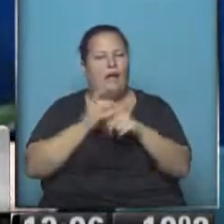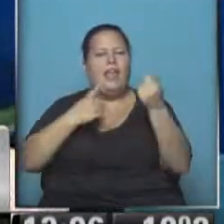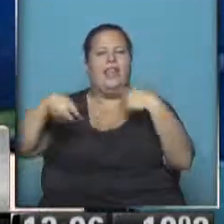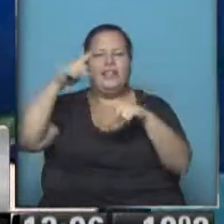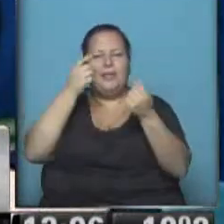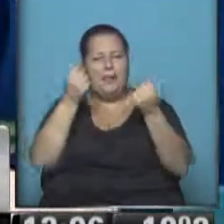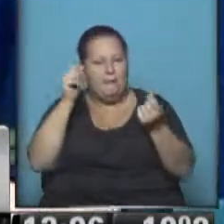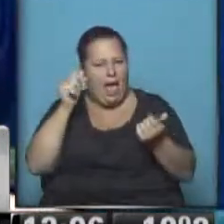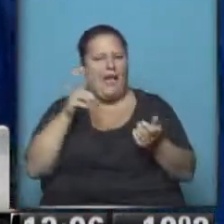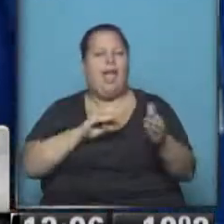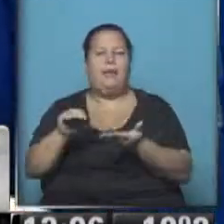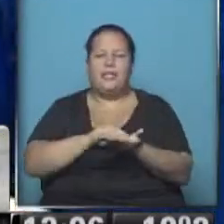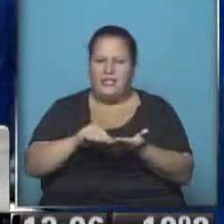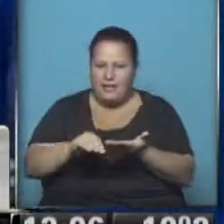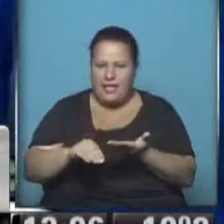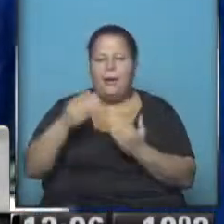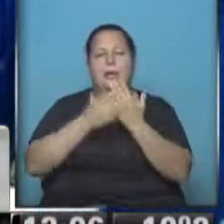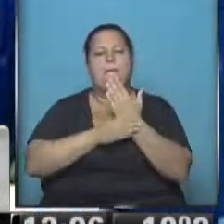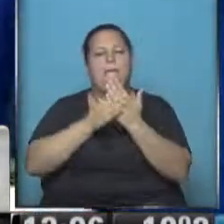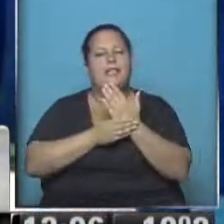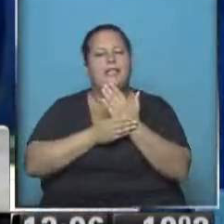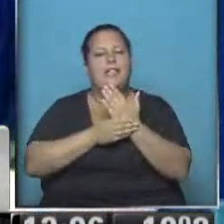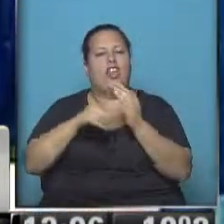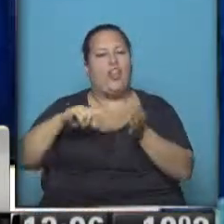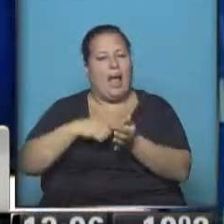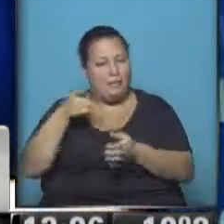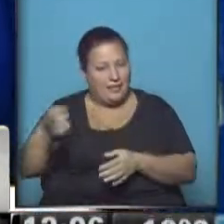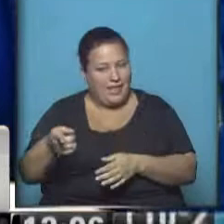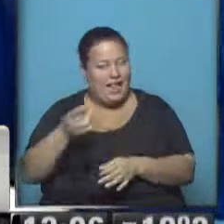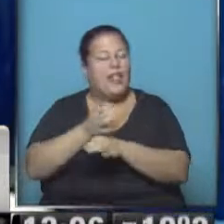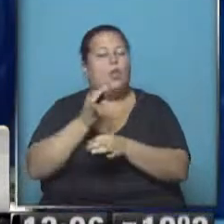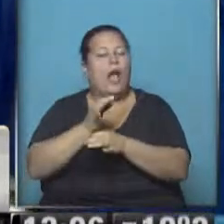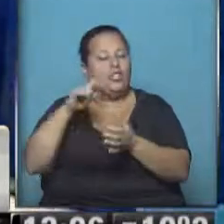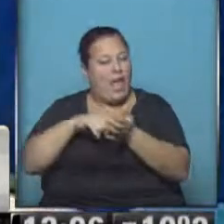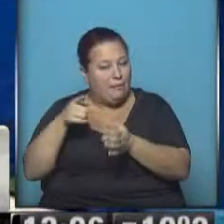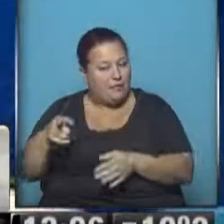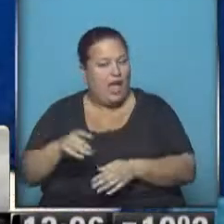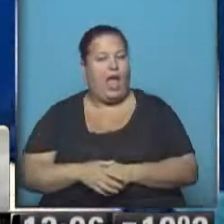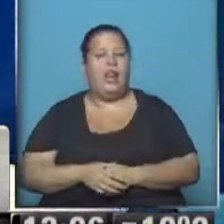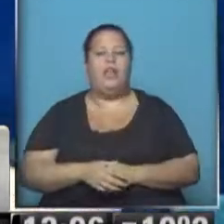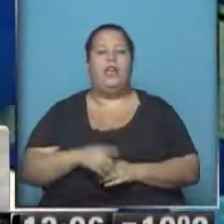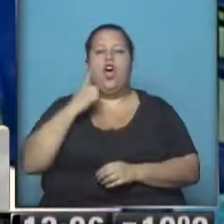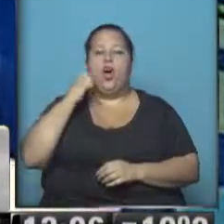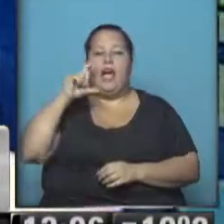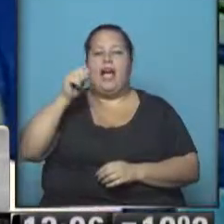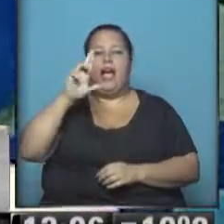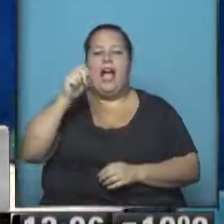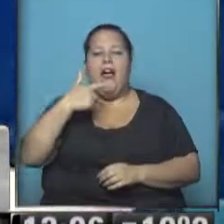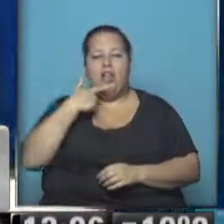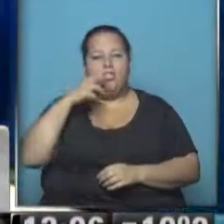financiera y administrativa del Ministerio de la Ciudad, de Educación de la Ciudad, que es el señor Carlos